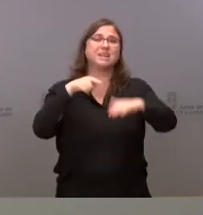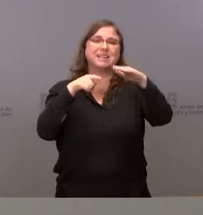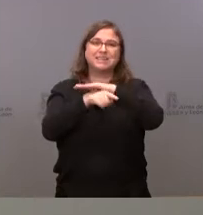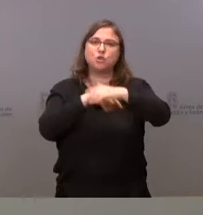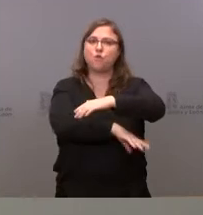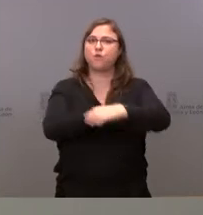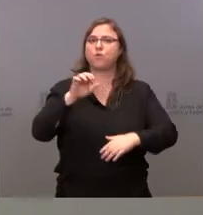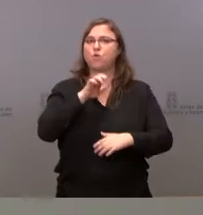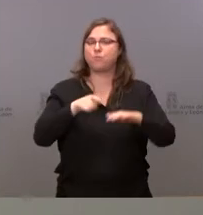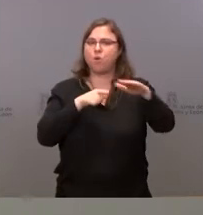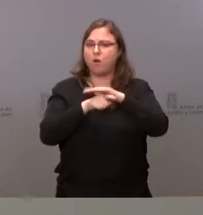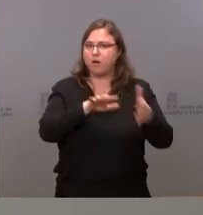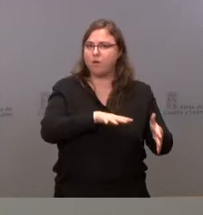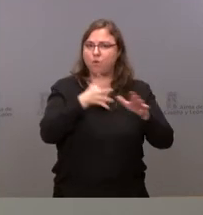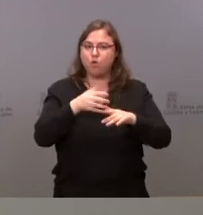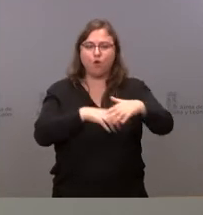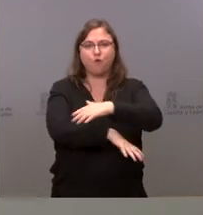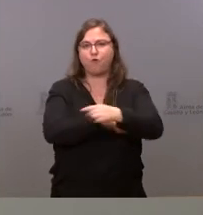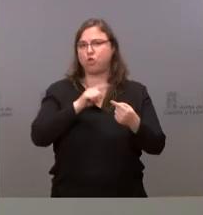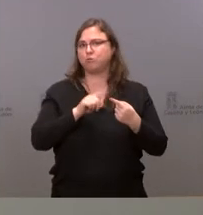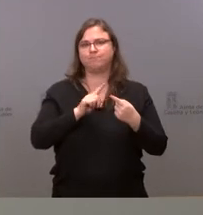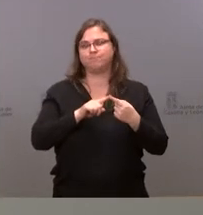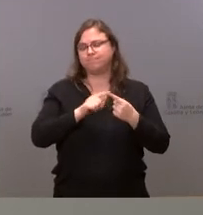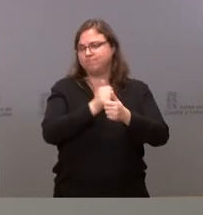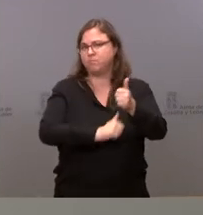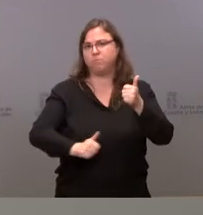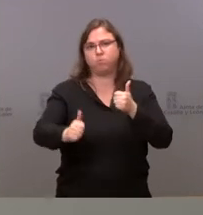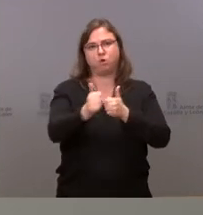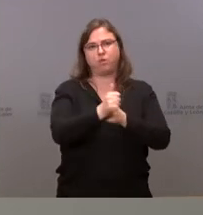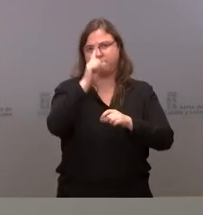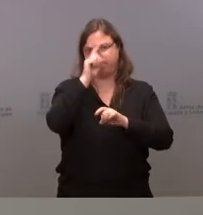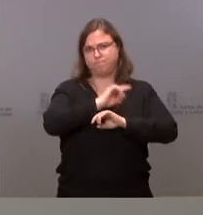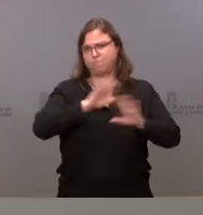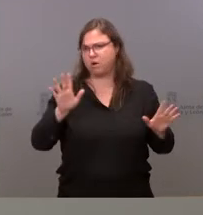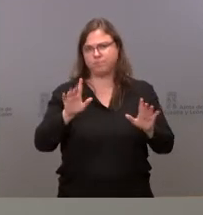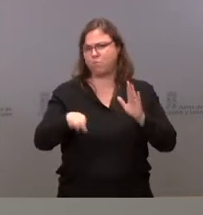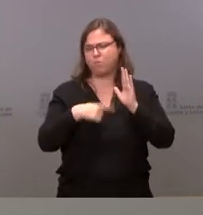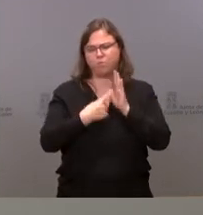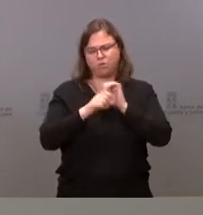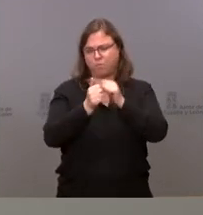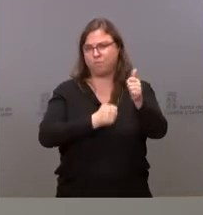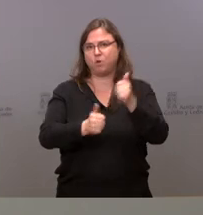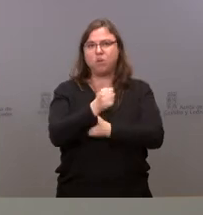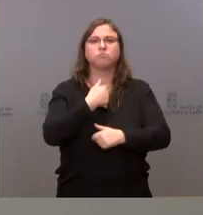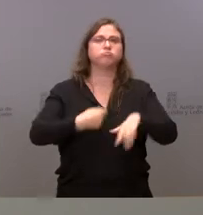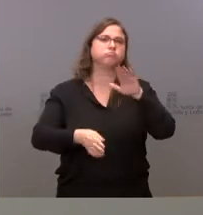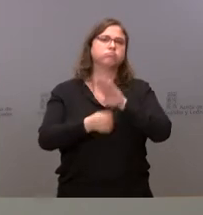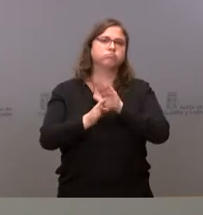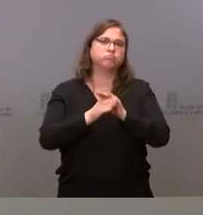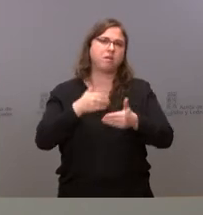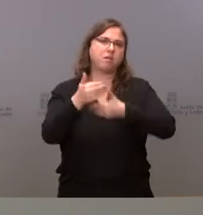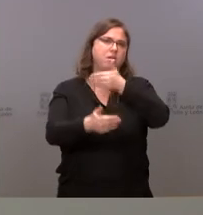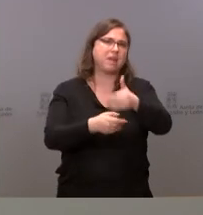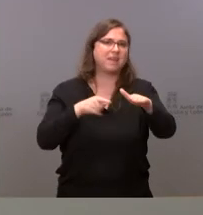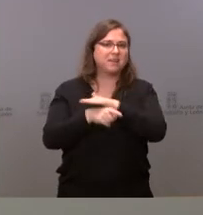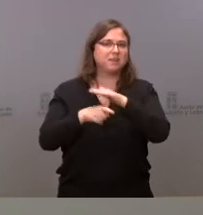ejecución de estos fondos es una prioridad absoluta. Continuamos la tramitación de